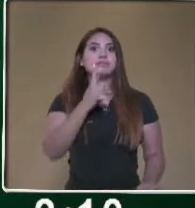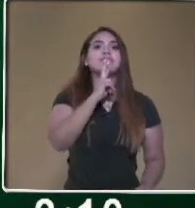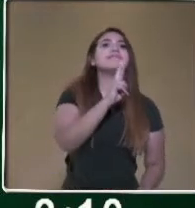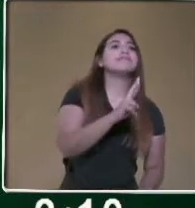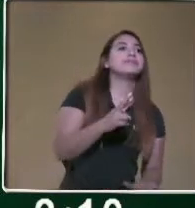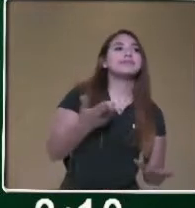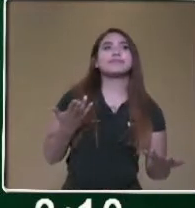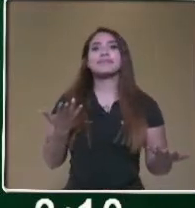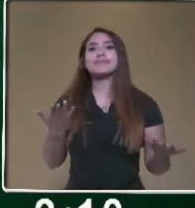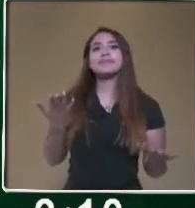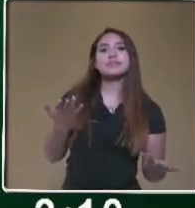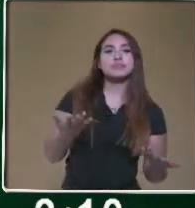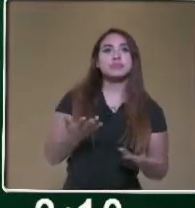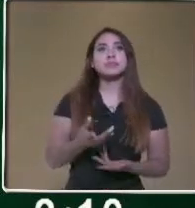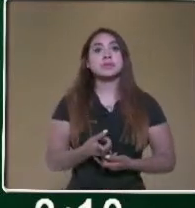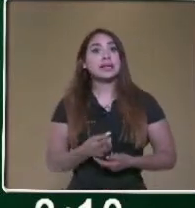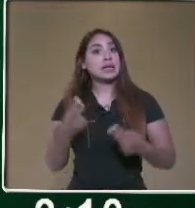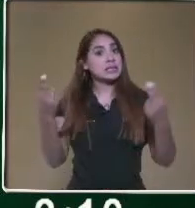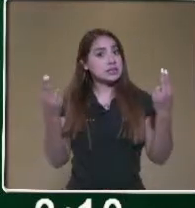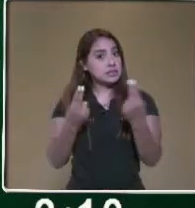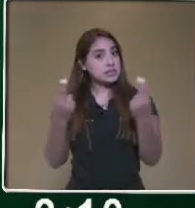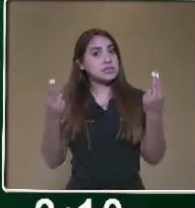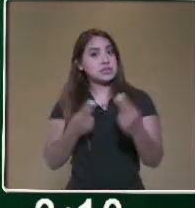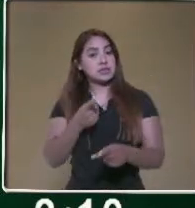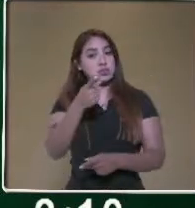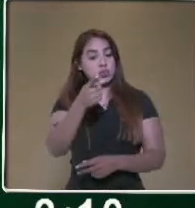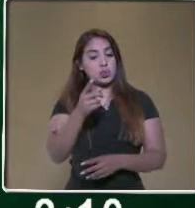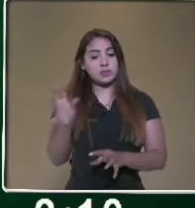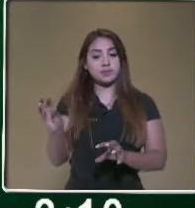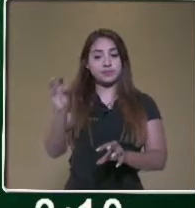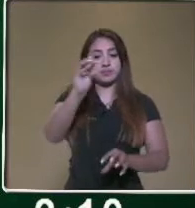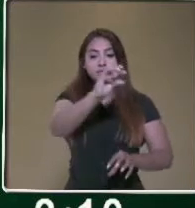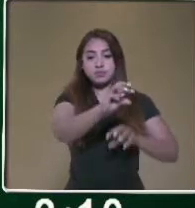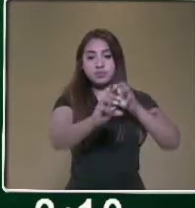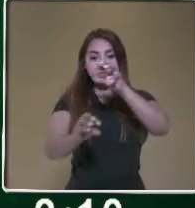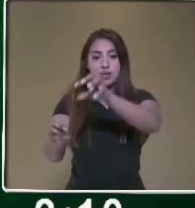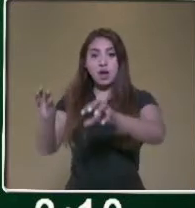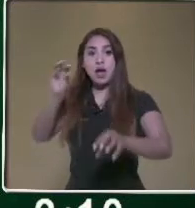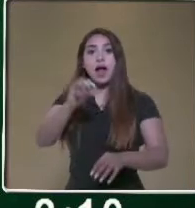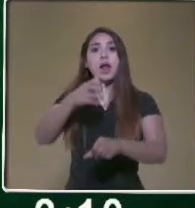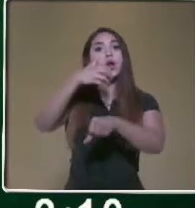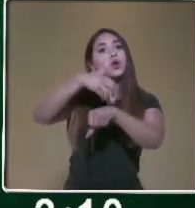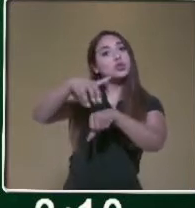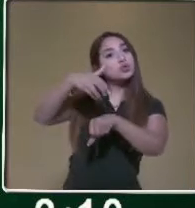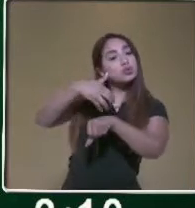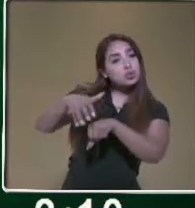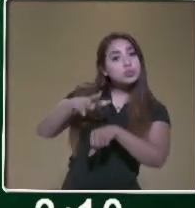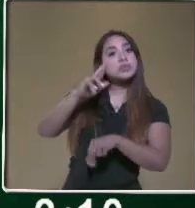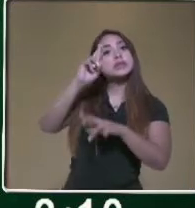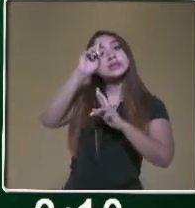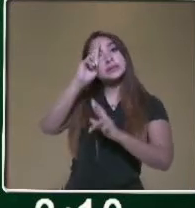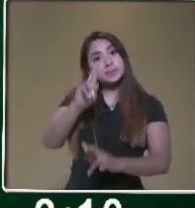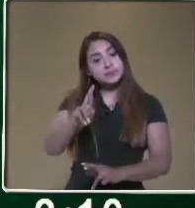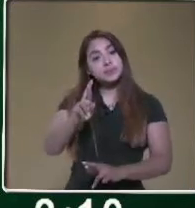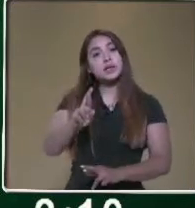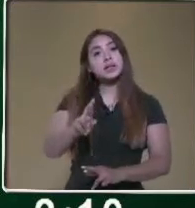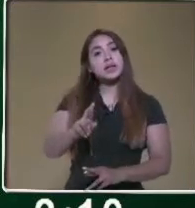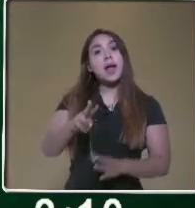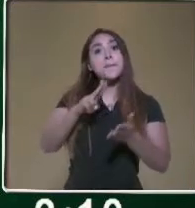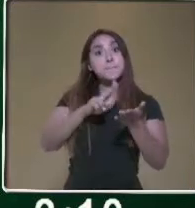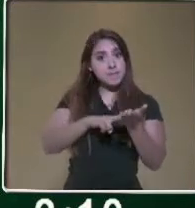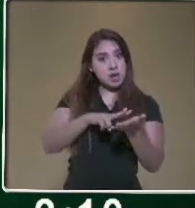primero que tienen que hacer es acomodar muy bien los números para respetar su valor posicional.